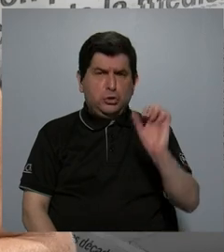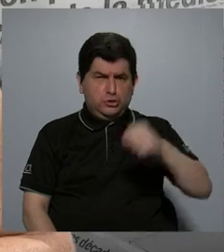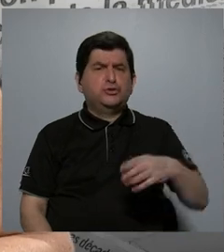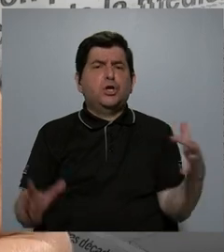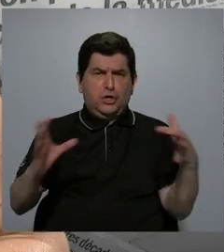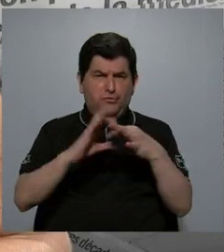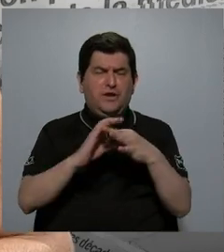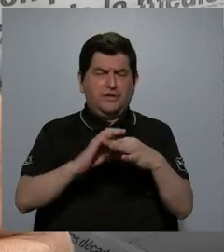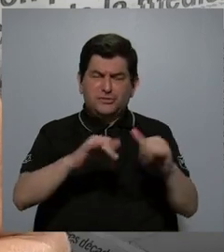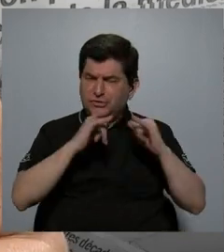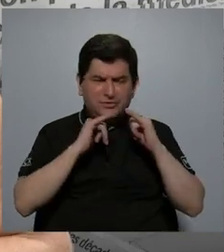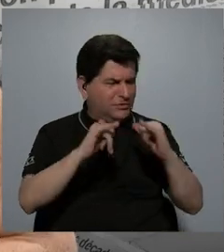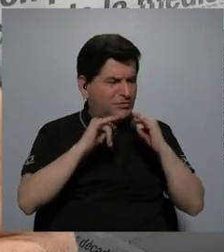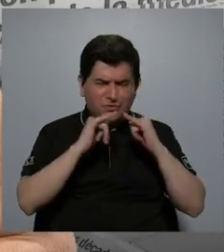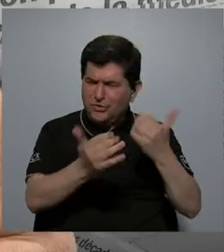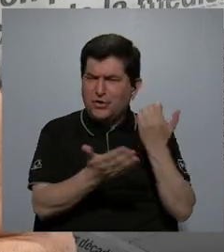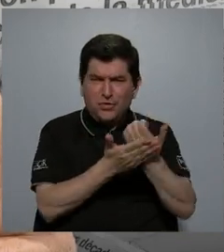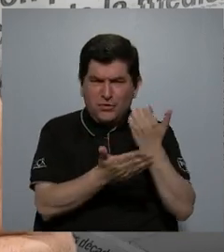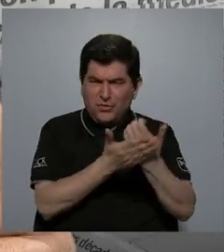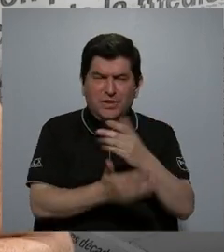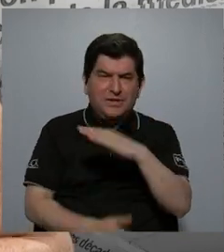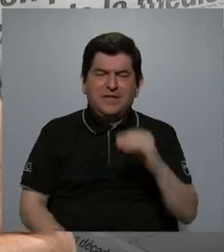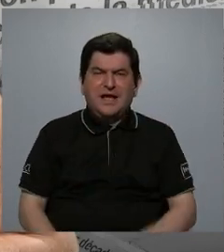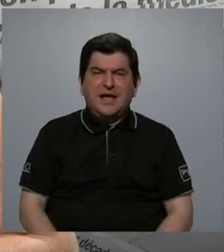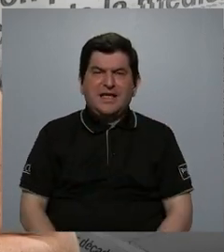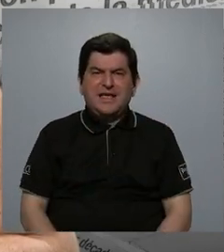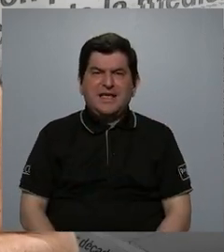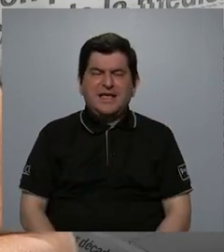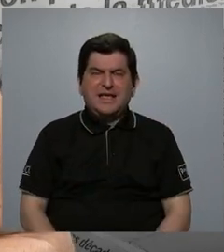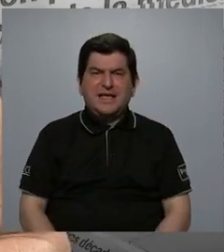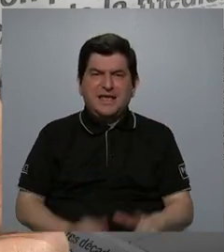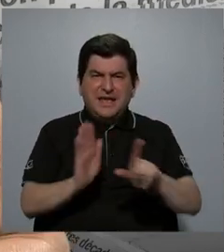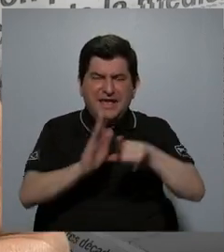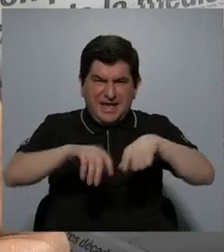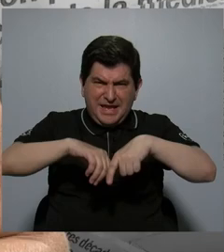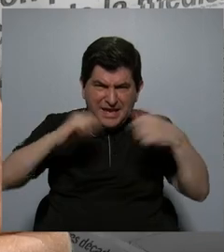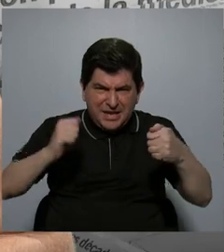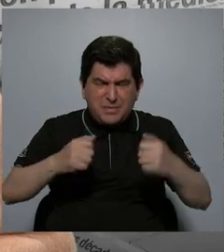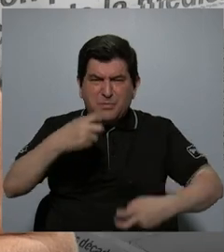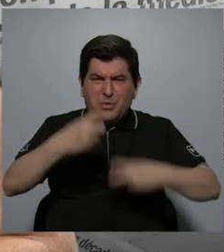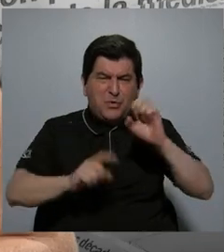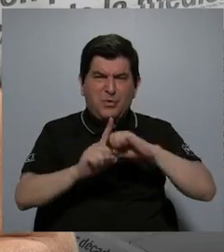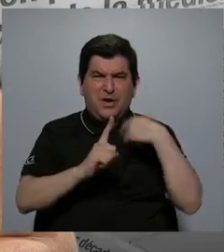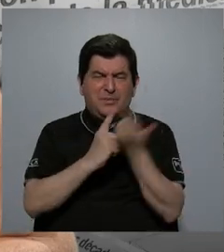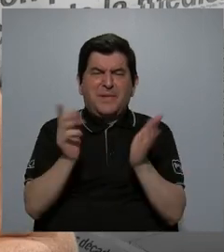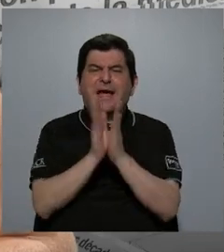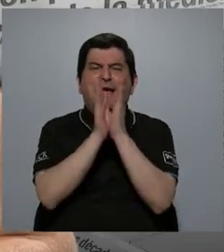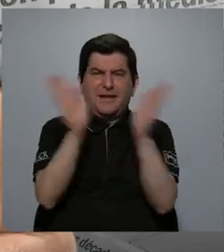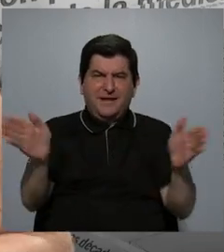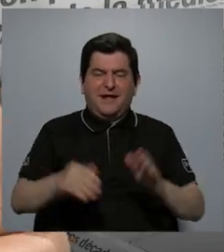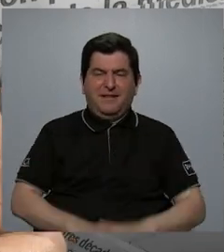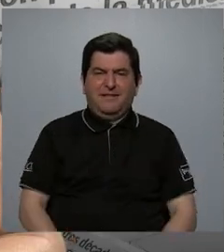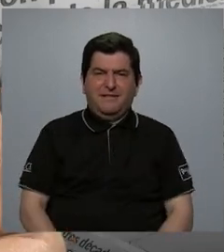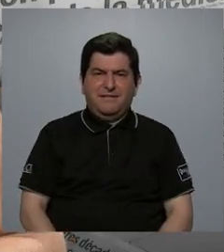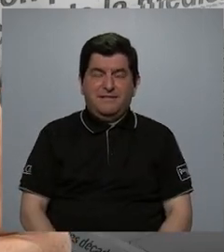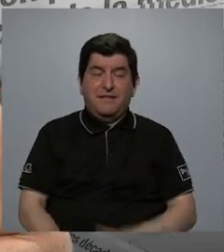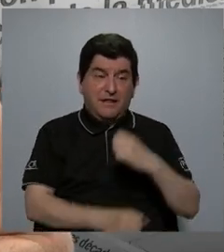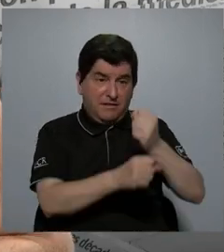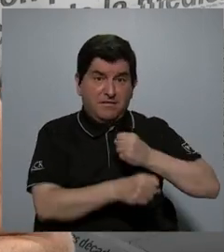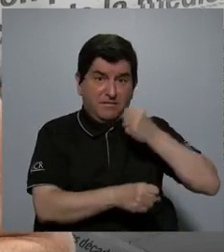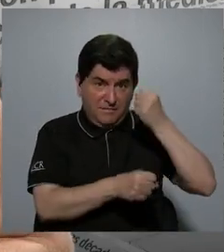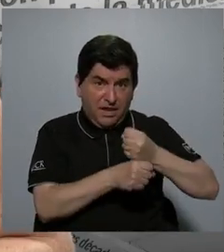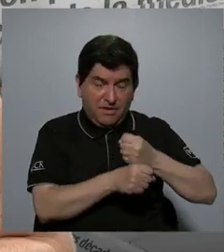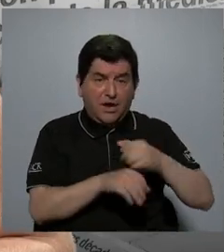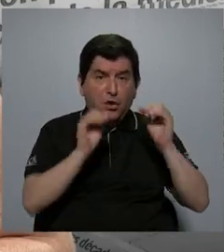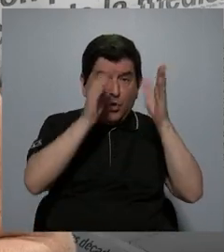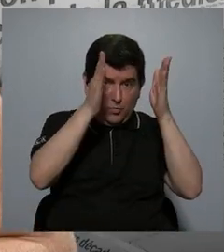relación entre la desigualdad económica y el crimen, los conflictos sociales en general, ¿no? Hay algunos trabajos de